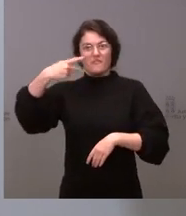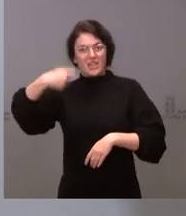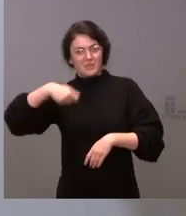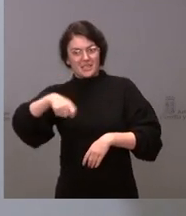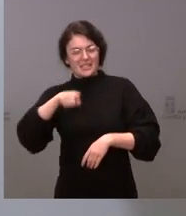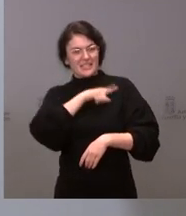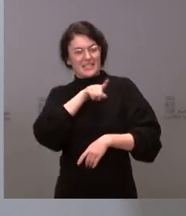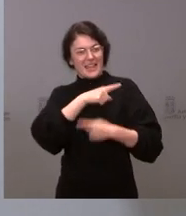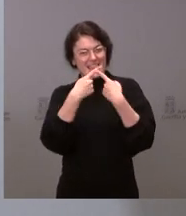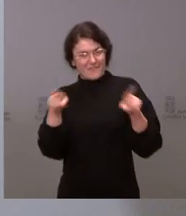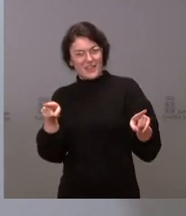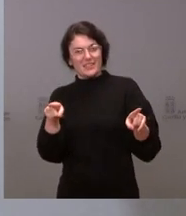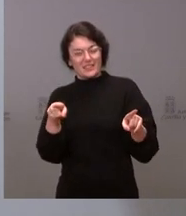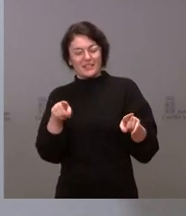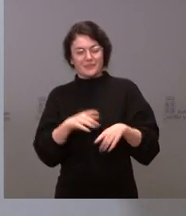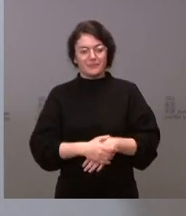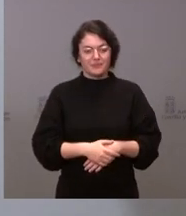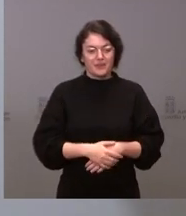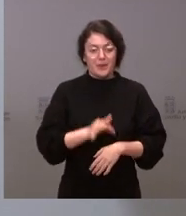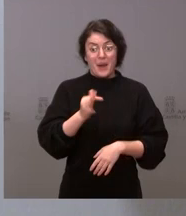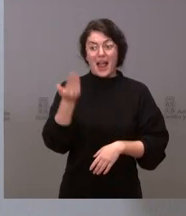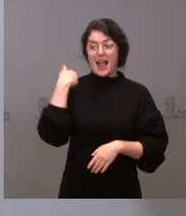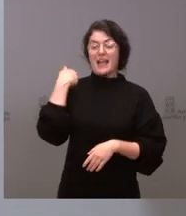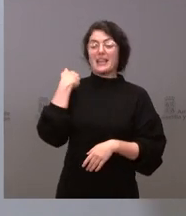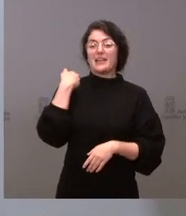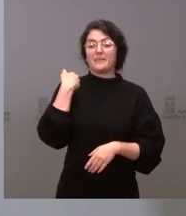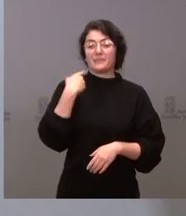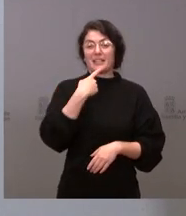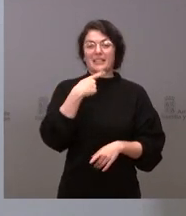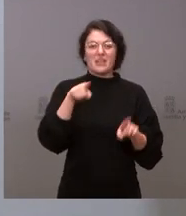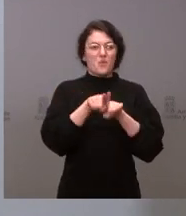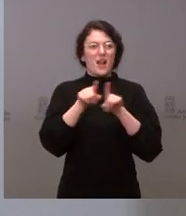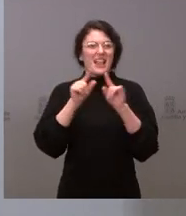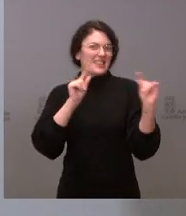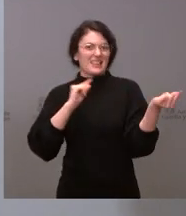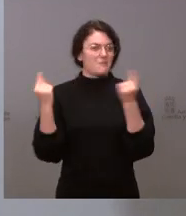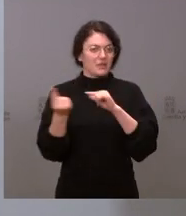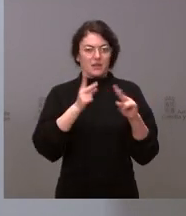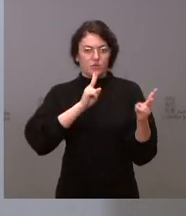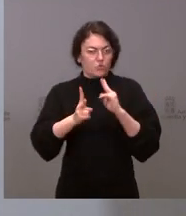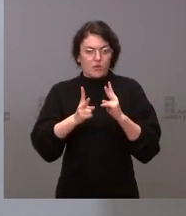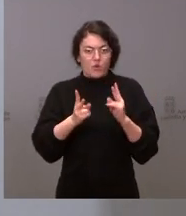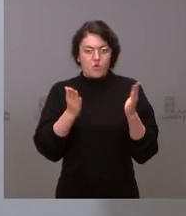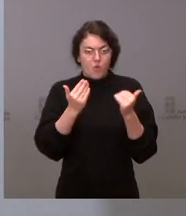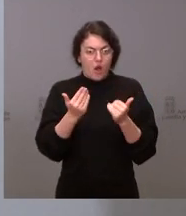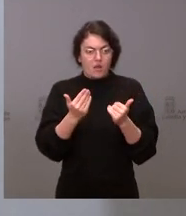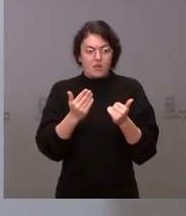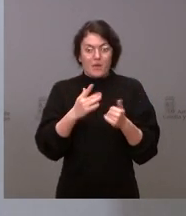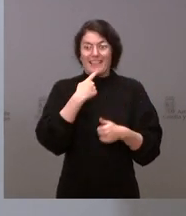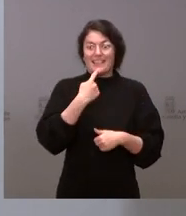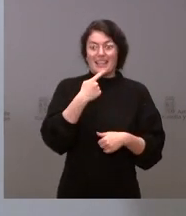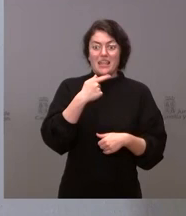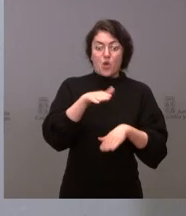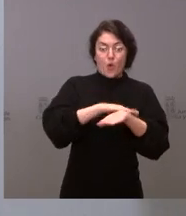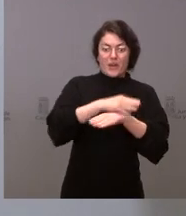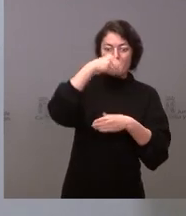Y otra pregunta, usted nos comentaba ayer que es un debate estéril que haya menos mujeres que hombres en el Gobierno de la